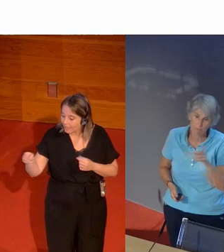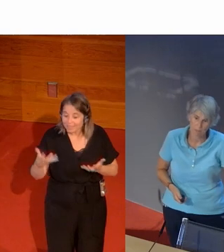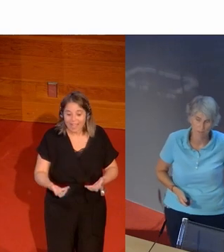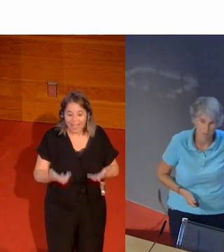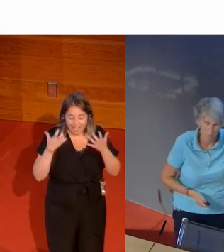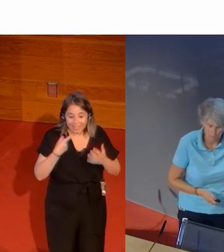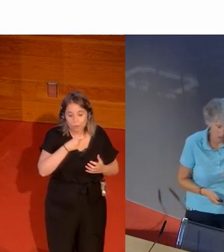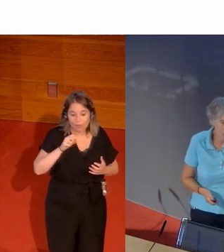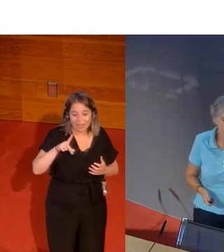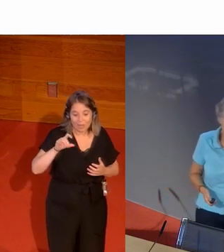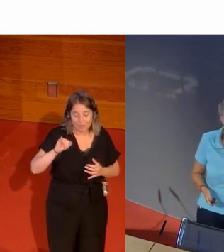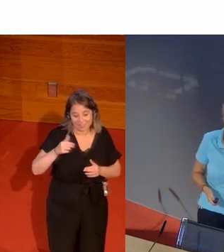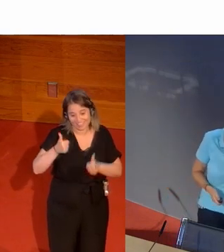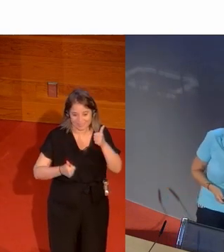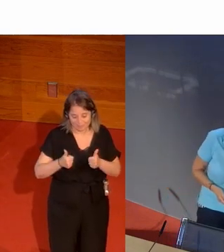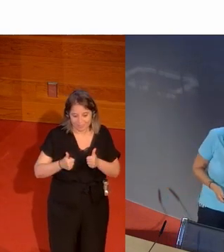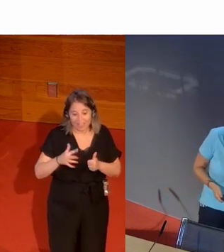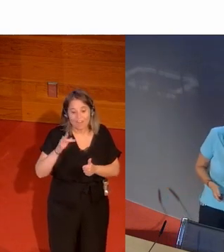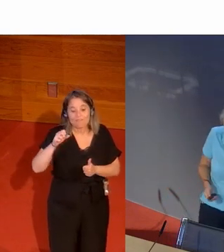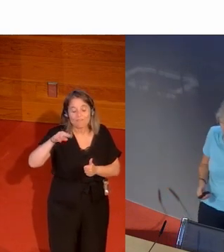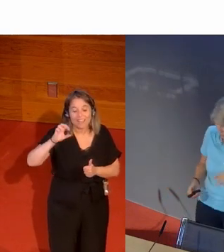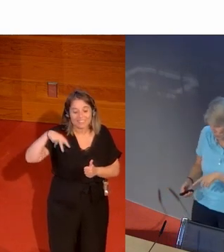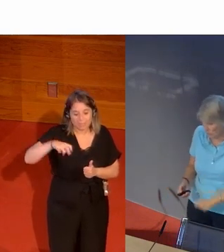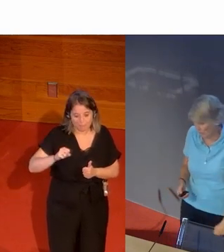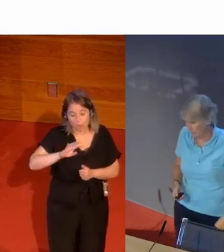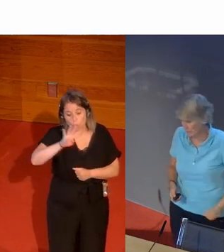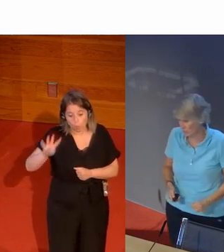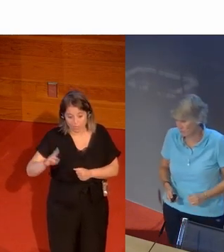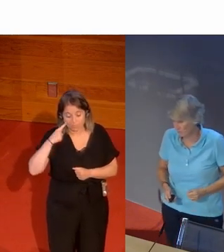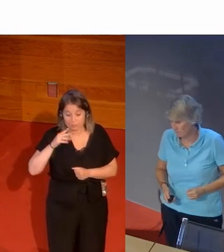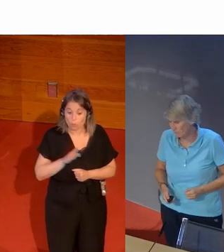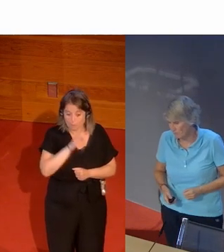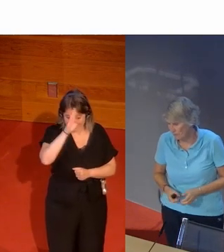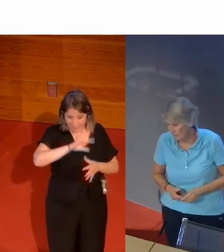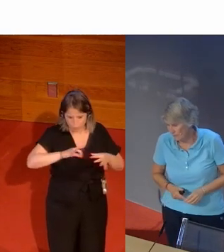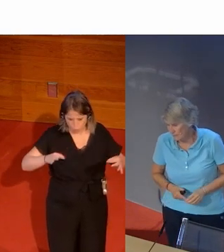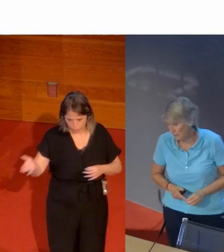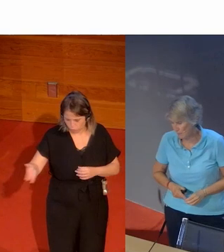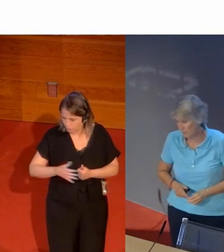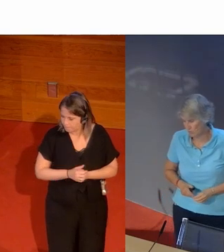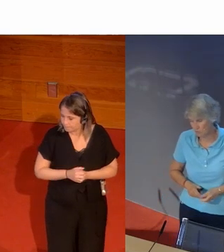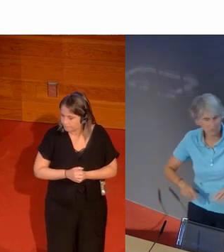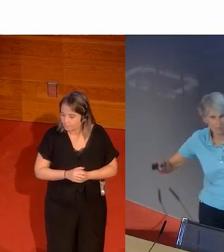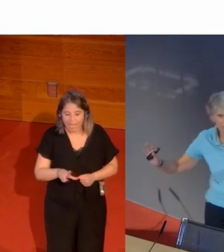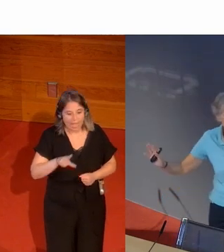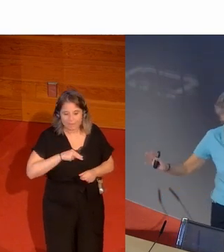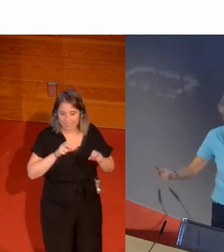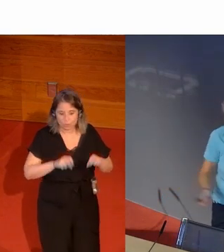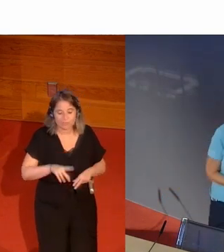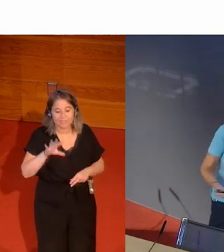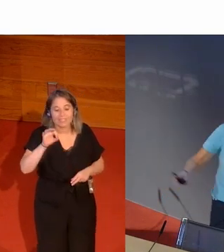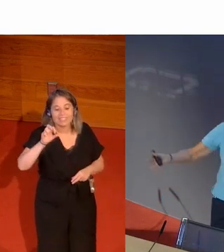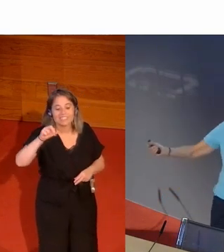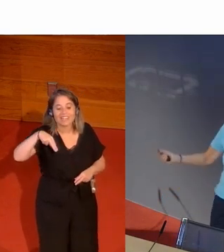ganó a Fátima Gálvez en el desempate o sea Fátima Gálvez terminó cuarta esto es del Juegos de Río insisto sin apellidos Serena